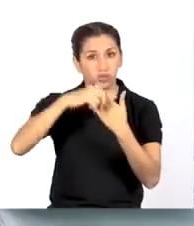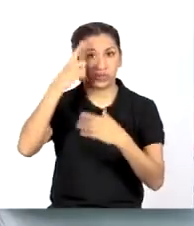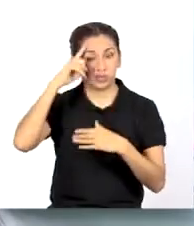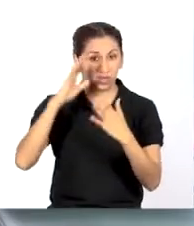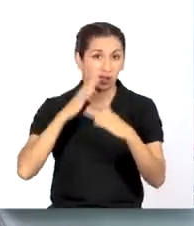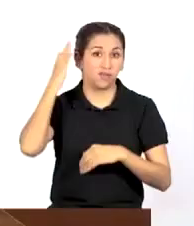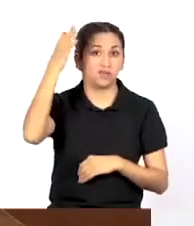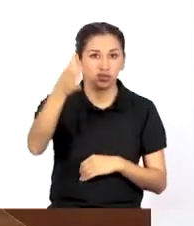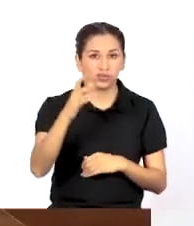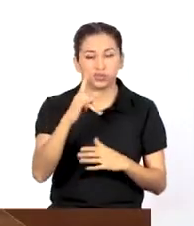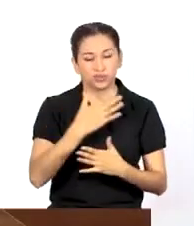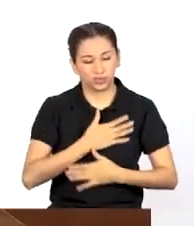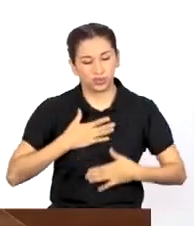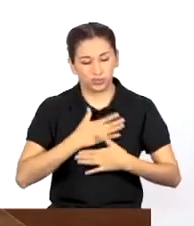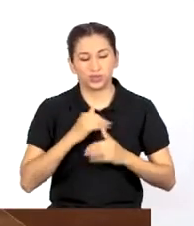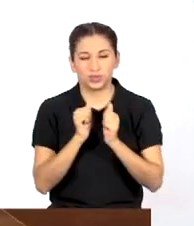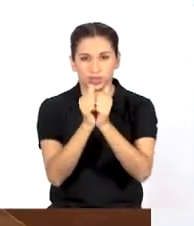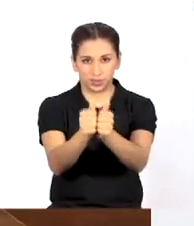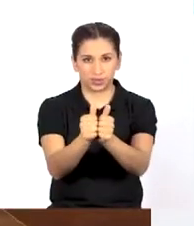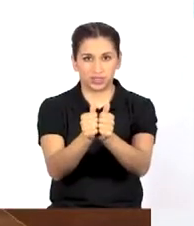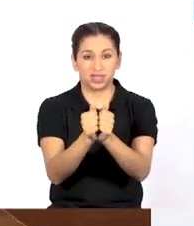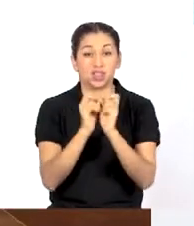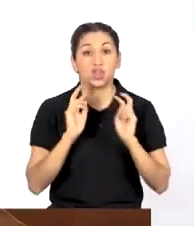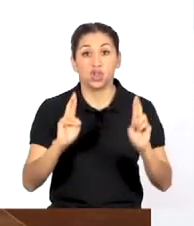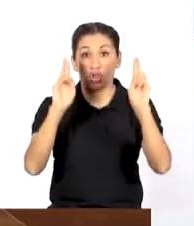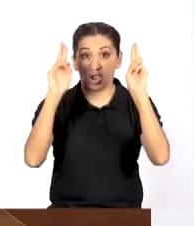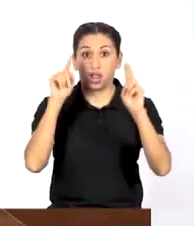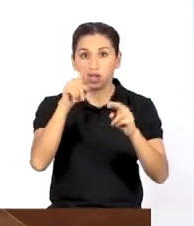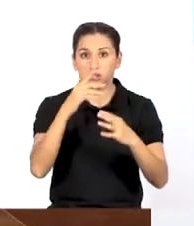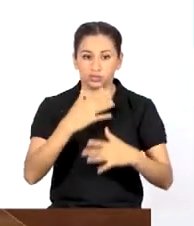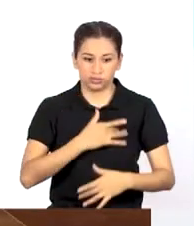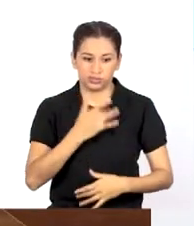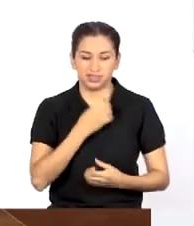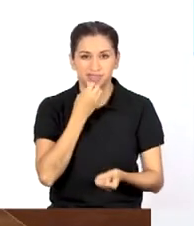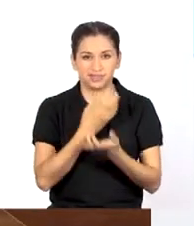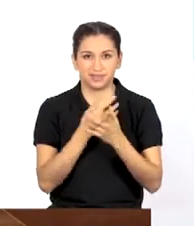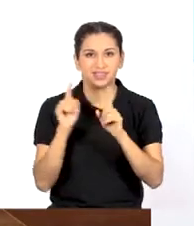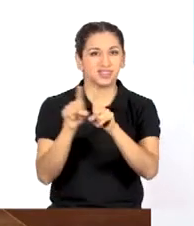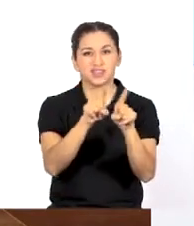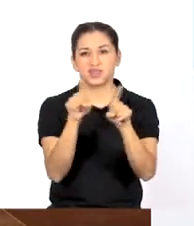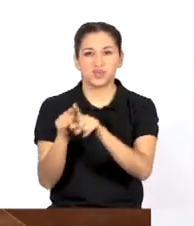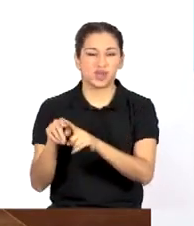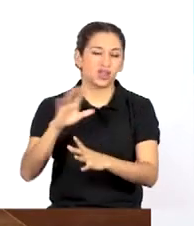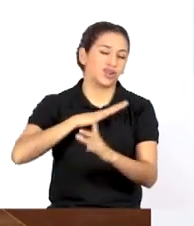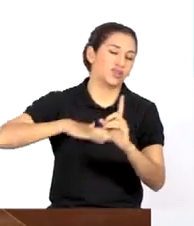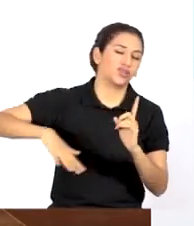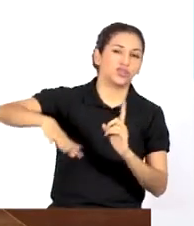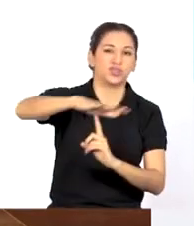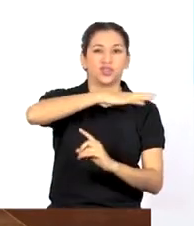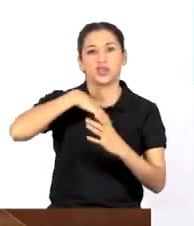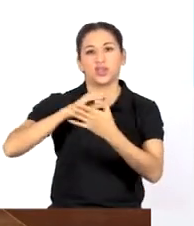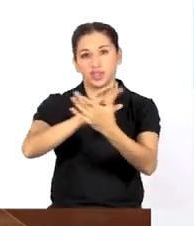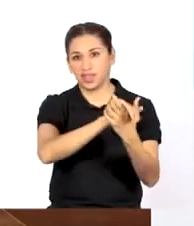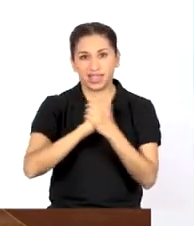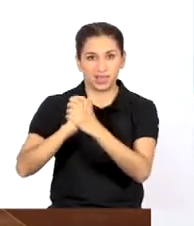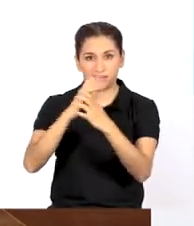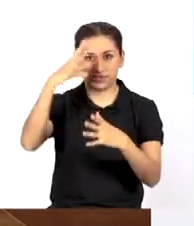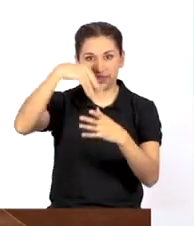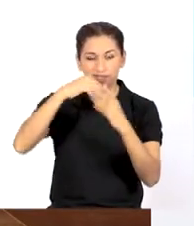proyecto que establezcamos en el futuro. Ha sido un gusto acompañarte. Espero que te sea muy útil, al igual que a todas nuestras